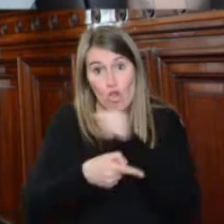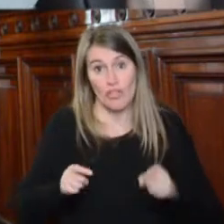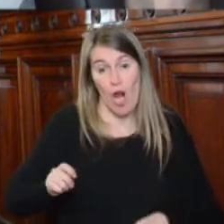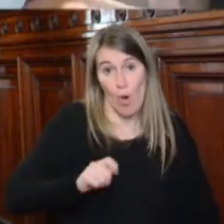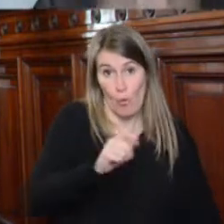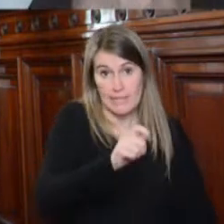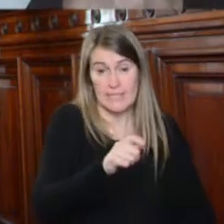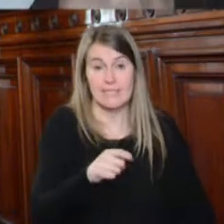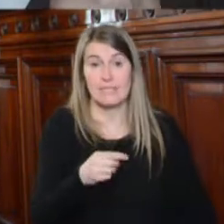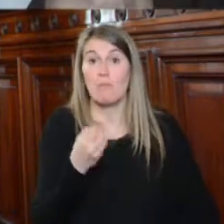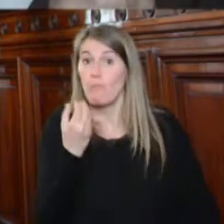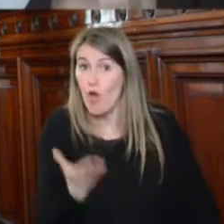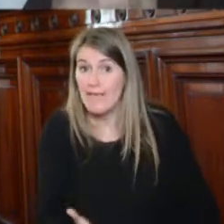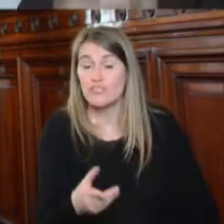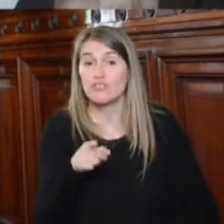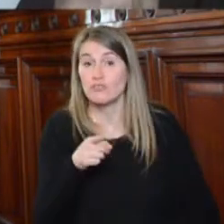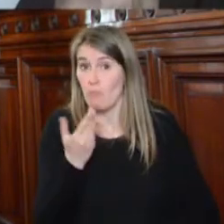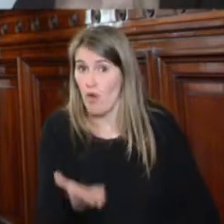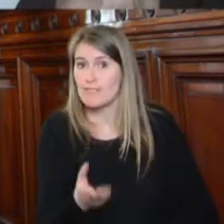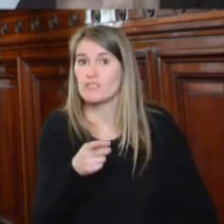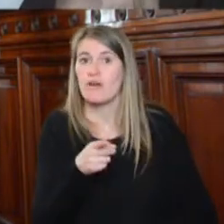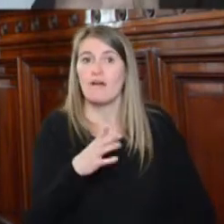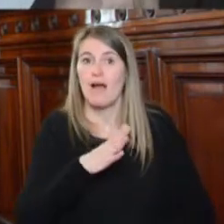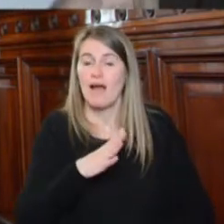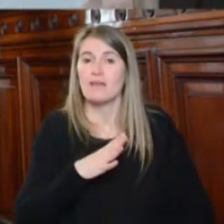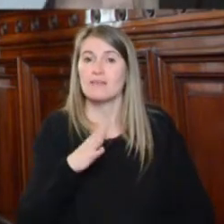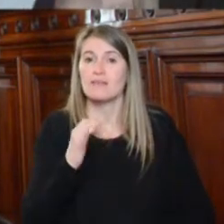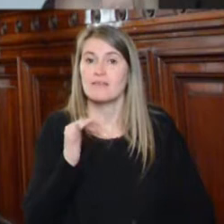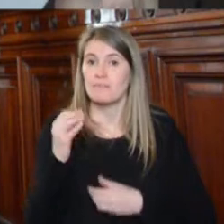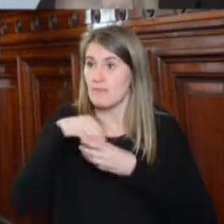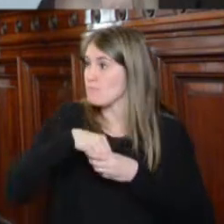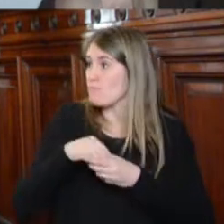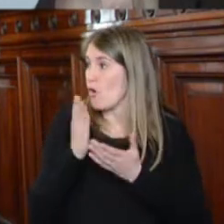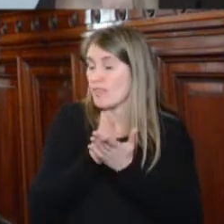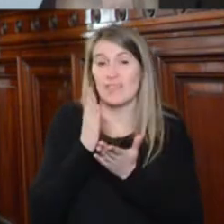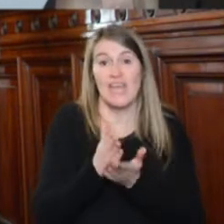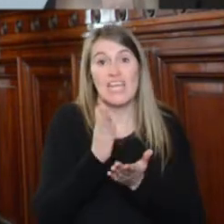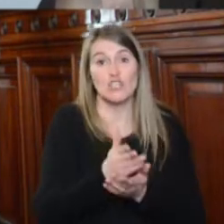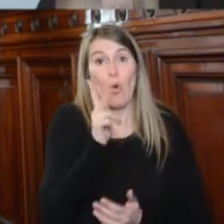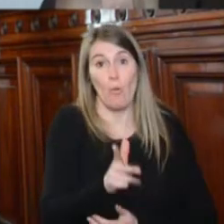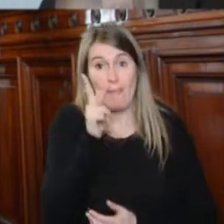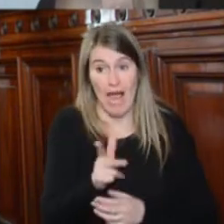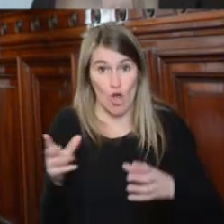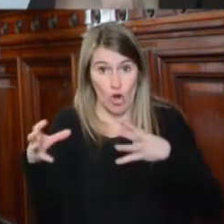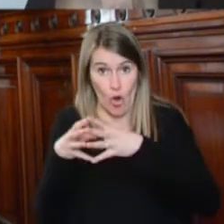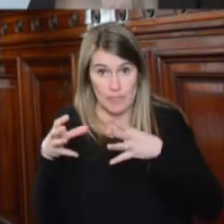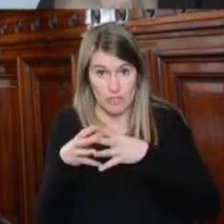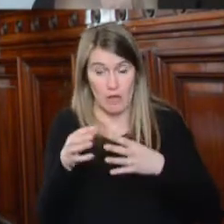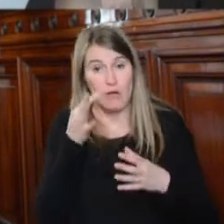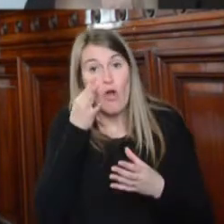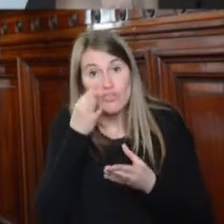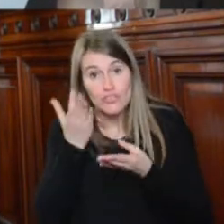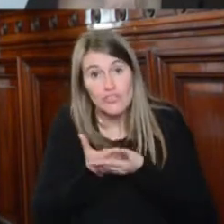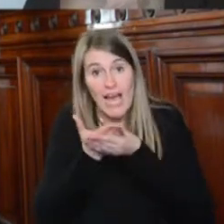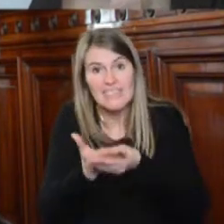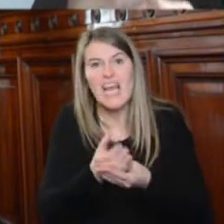Por estos motivos, a la par de agradecer la intervención de la Comisión Interamericana de Derechos Humanos, dejamos constancia del estado de